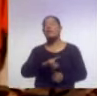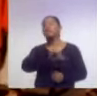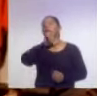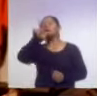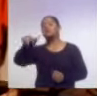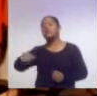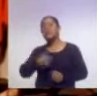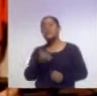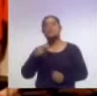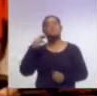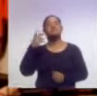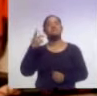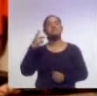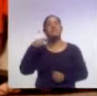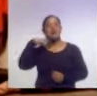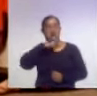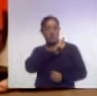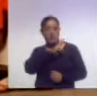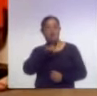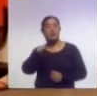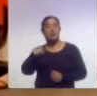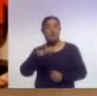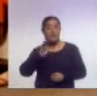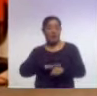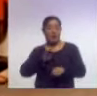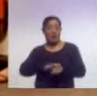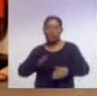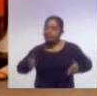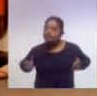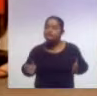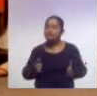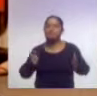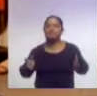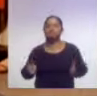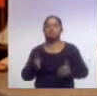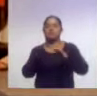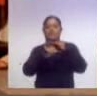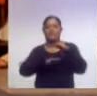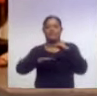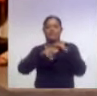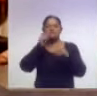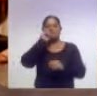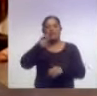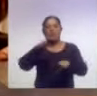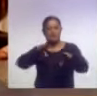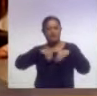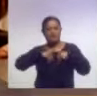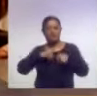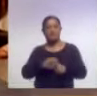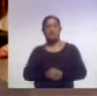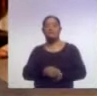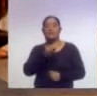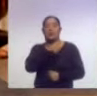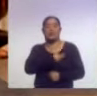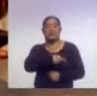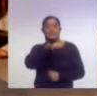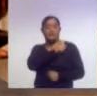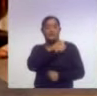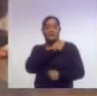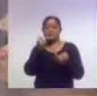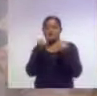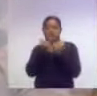pues, de los romanos, que fueron quienes más impulsaron las bases de lo que es la adopción. En España se